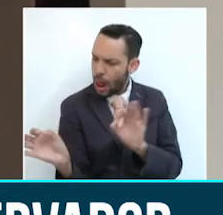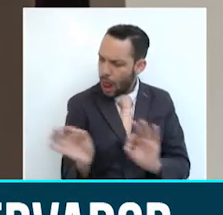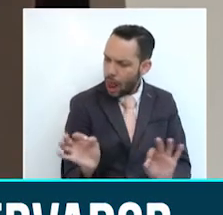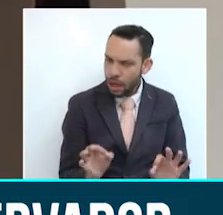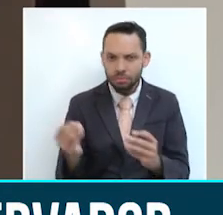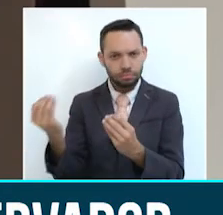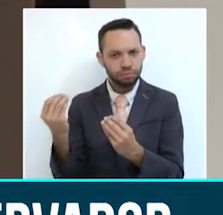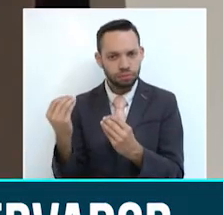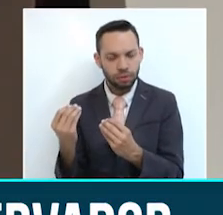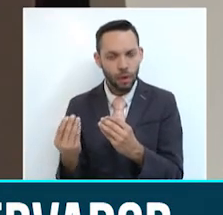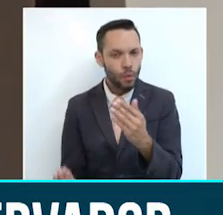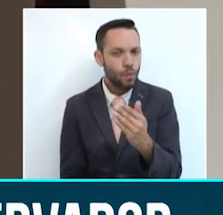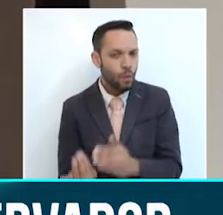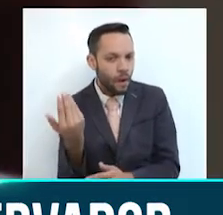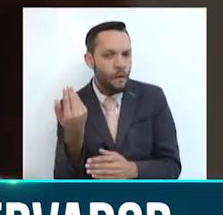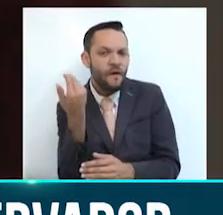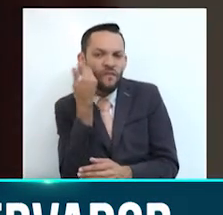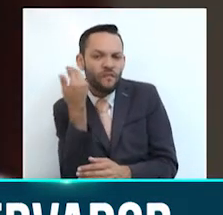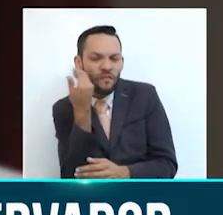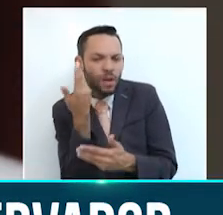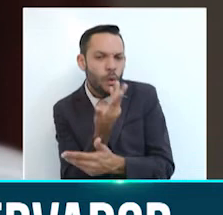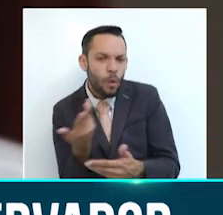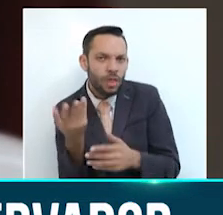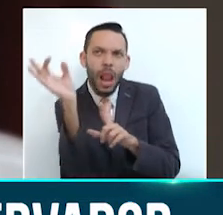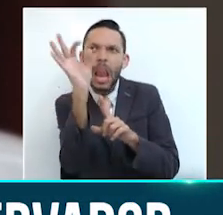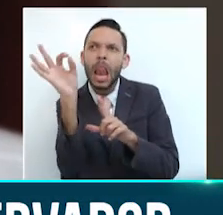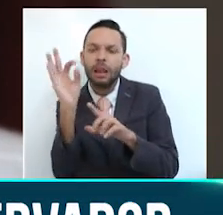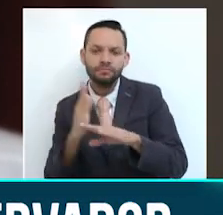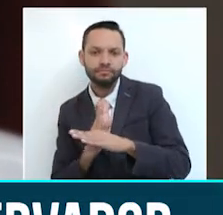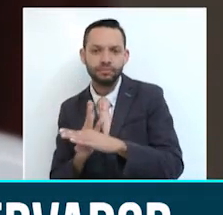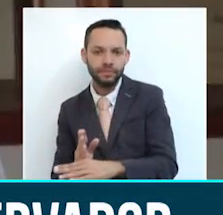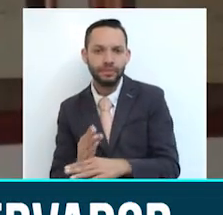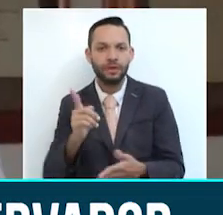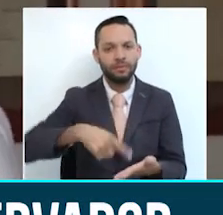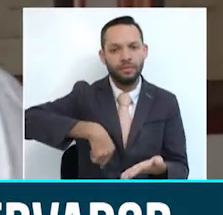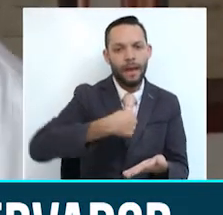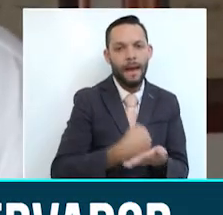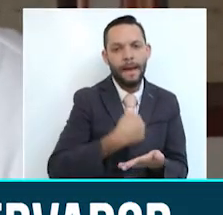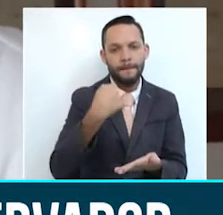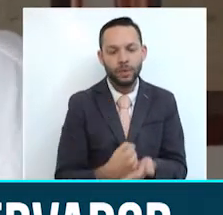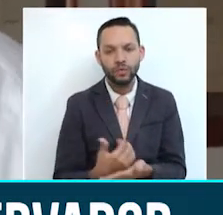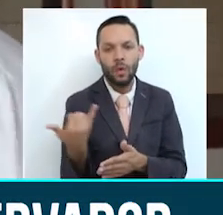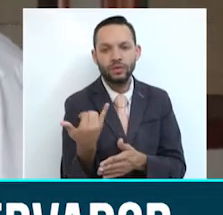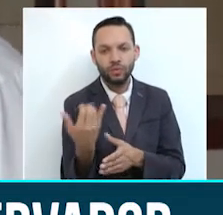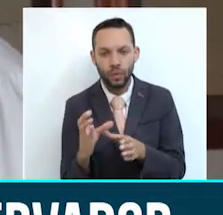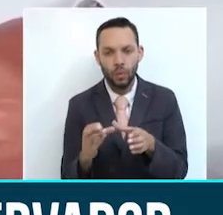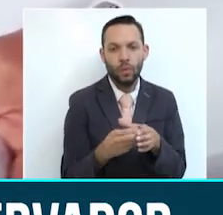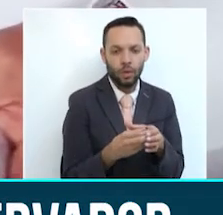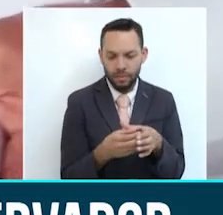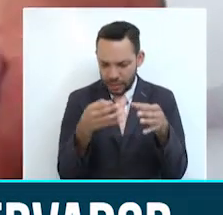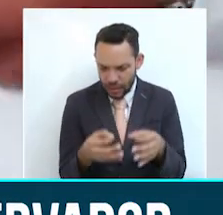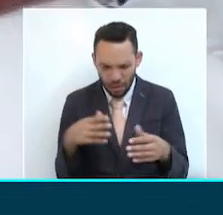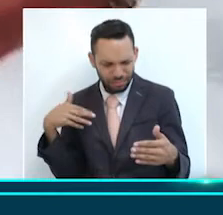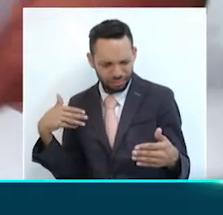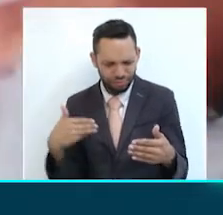esos vectores como lo acaba de decir del HLV. Ángelo Quintero logró el aval único del Partido Conservador e indicó que irá hasta el